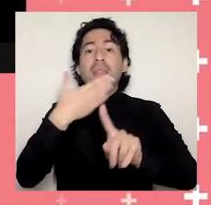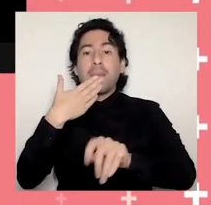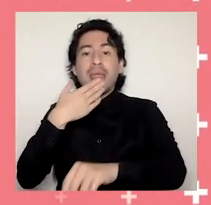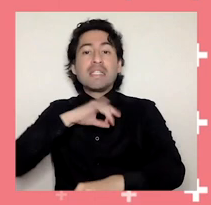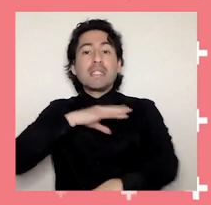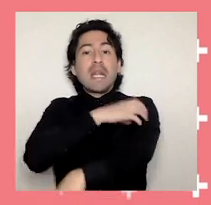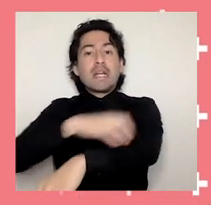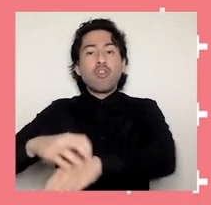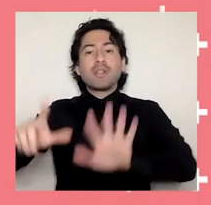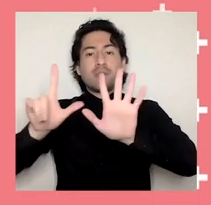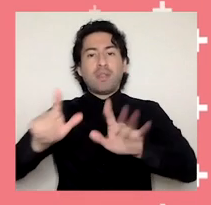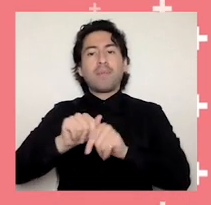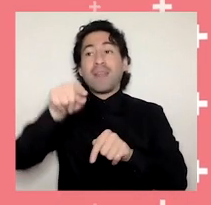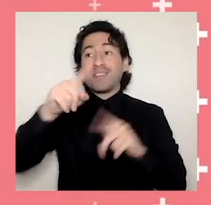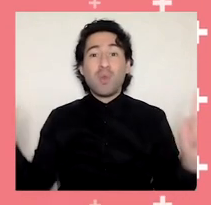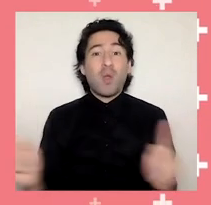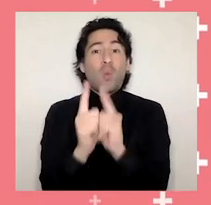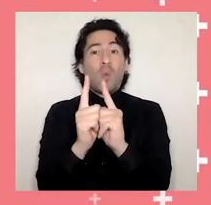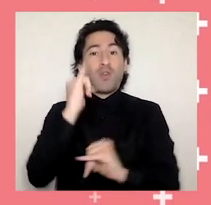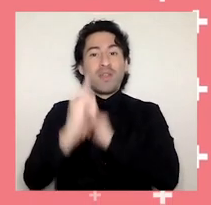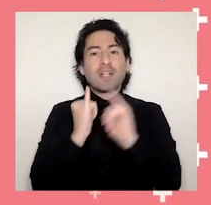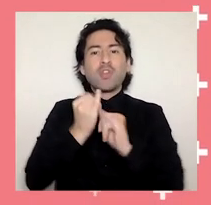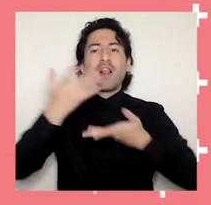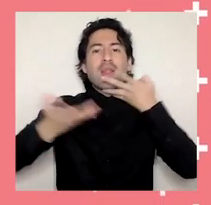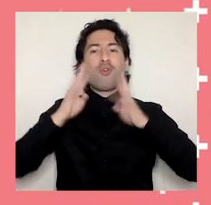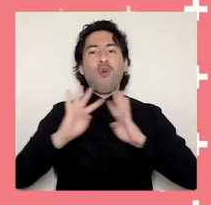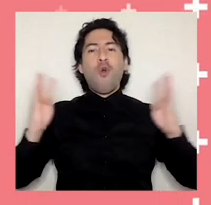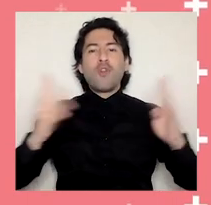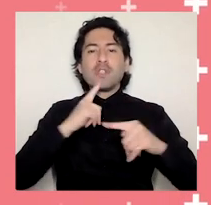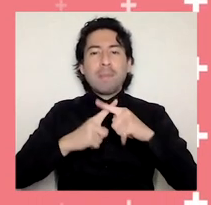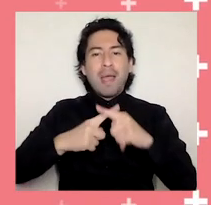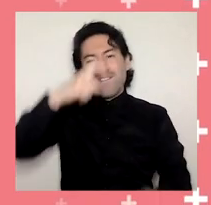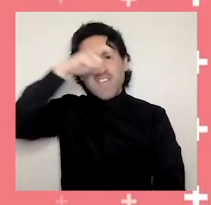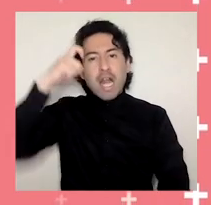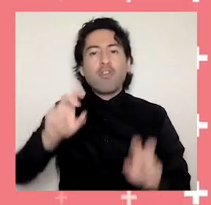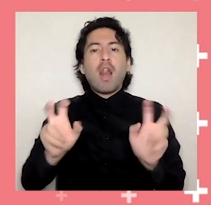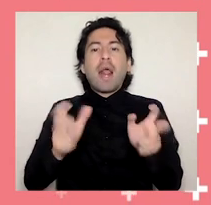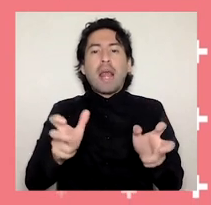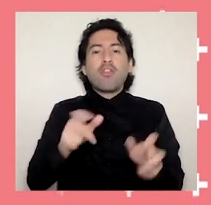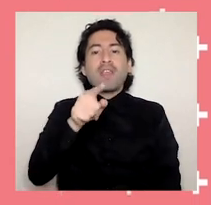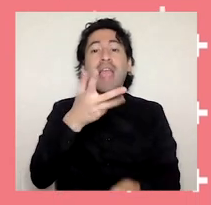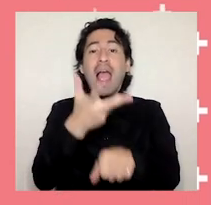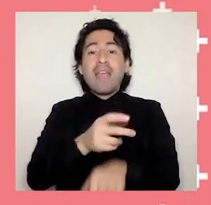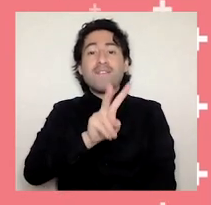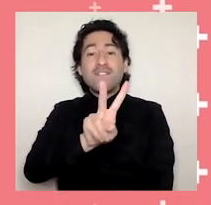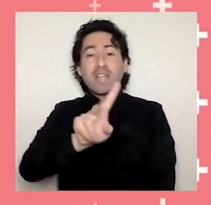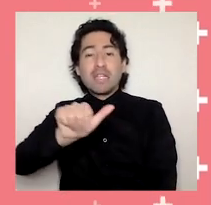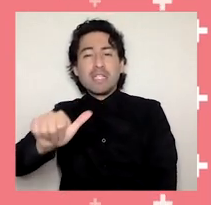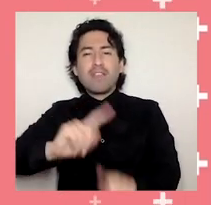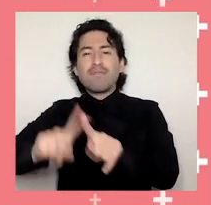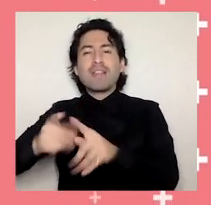Chile. El Encuentro Internacional de Coros Verano en la Radio, con la participación de